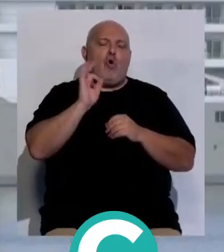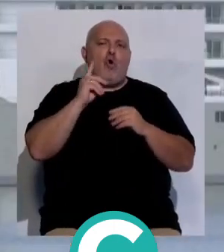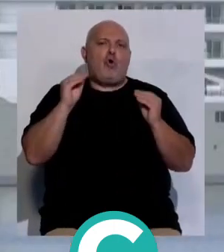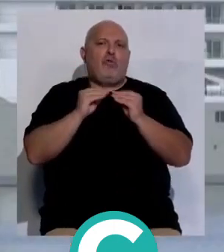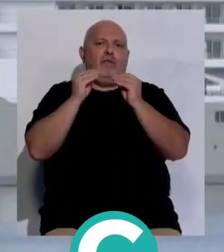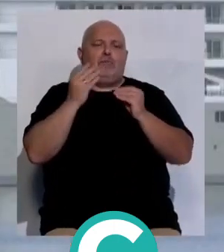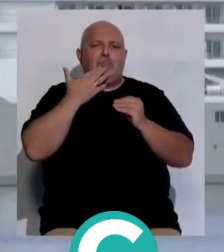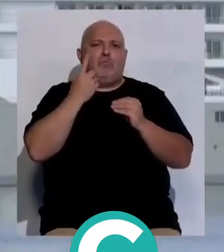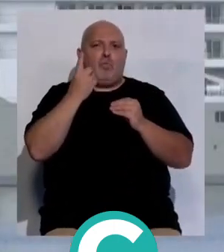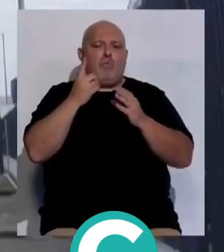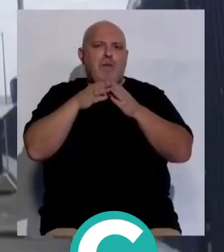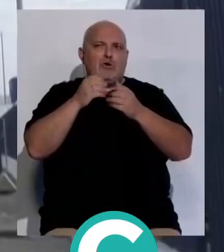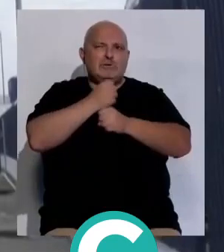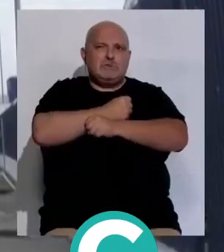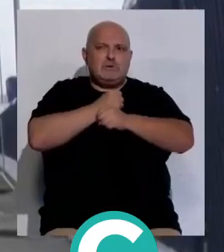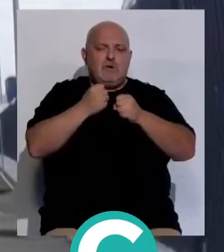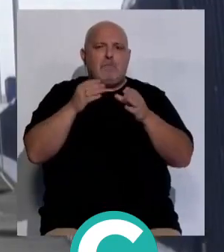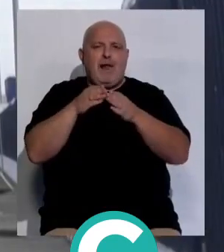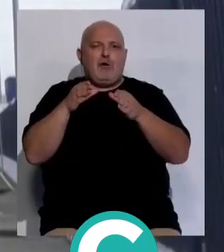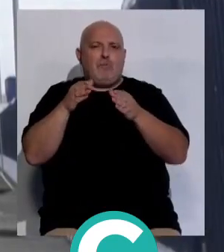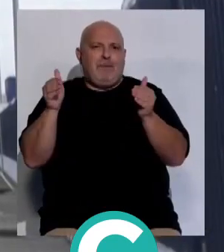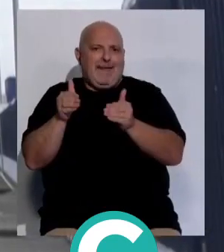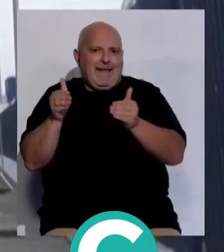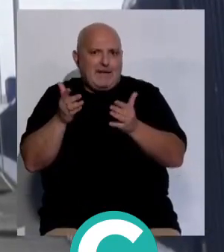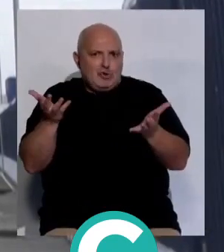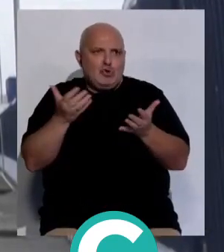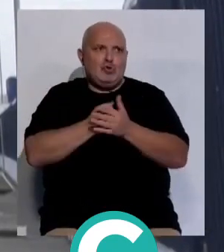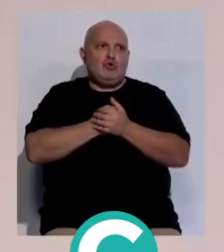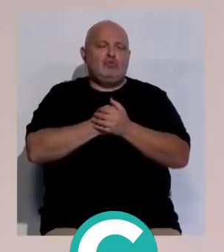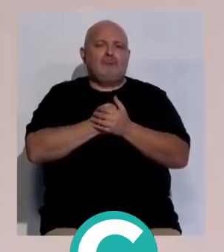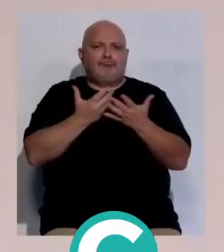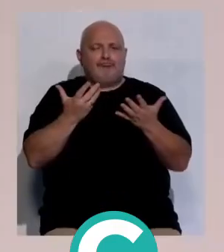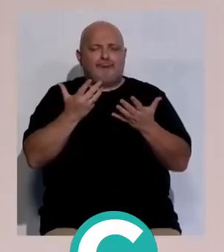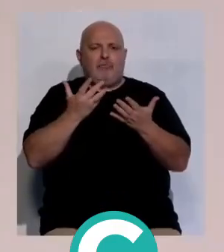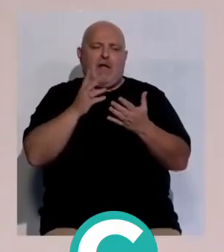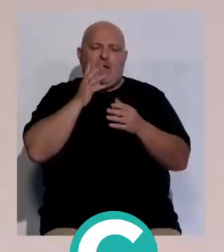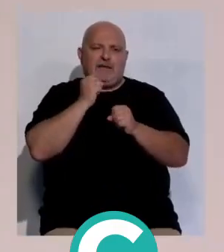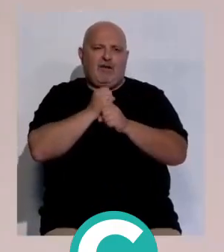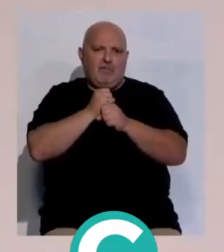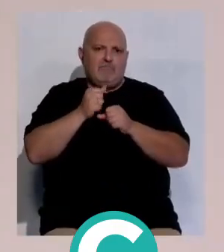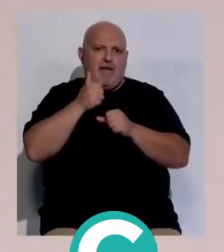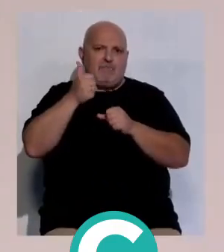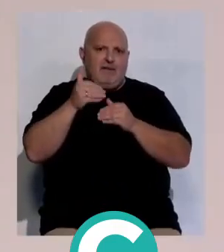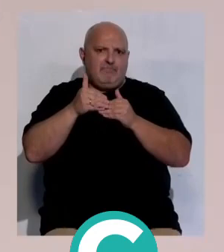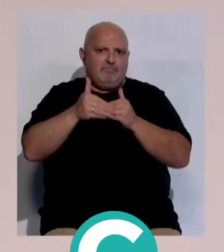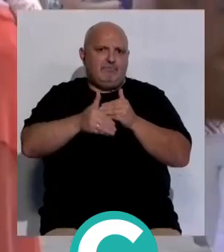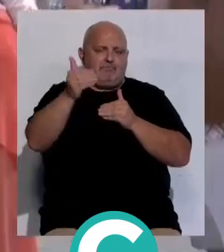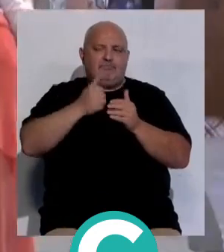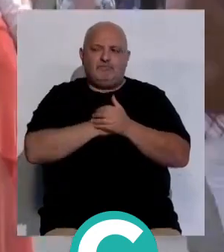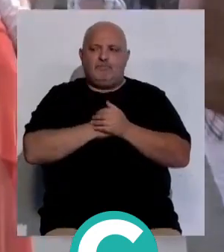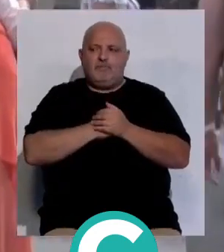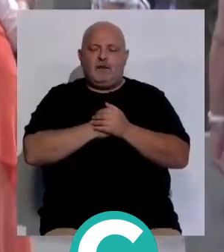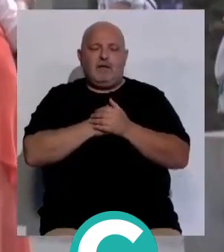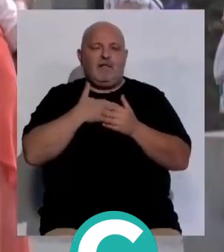coincidir, que sea un barco grande con un barco pequeño. En fin, hay mucho trabajo por hacer.